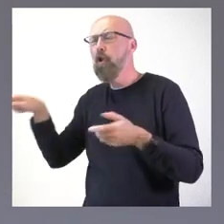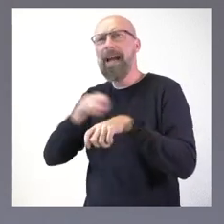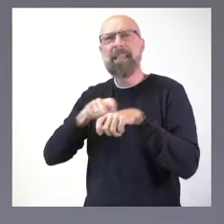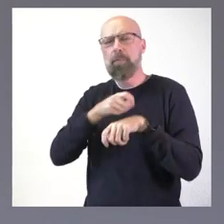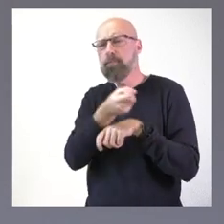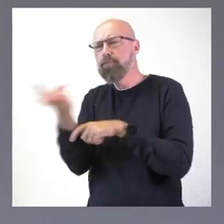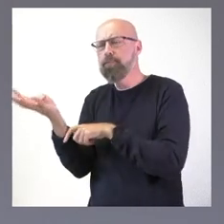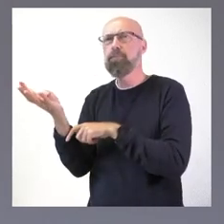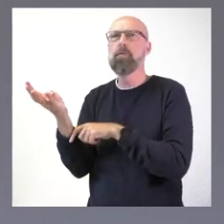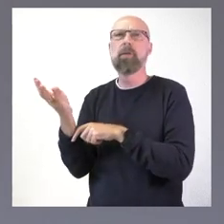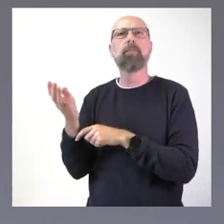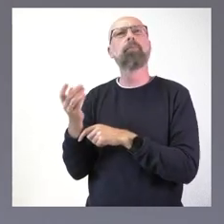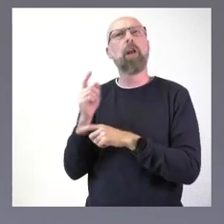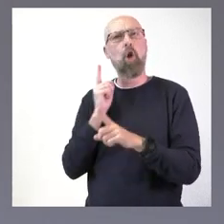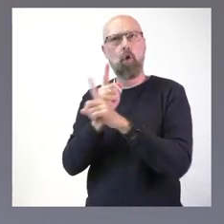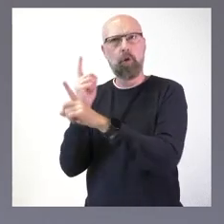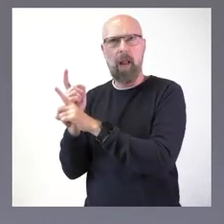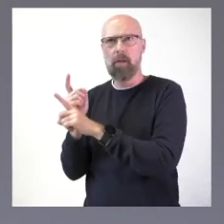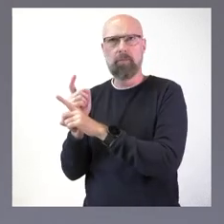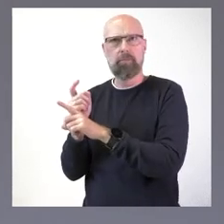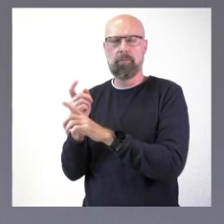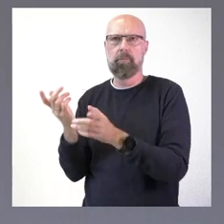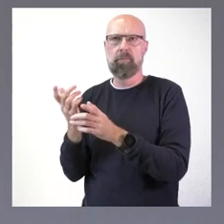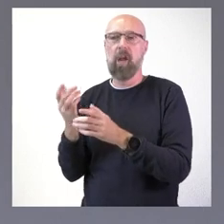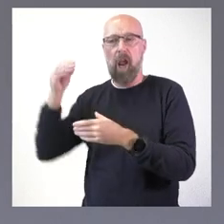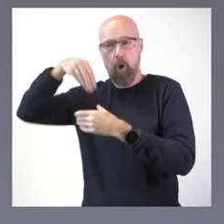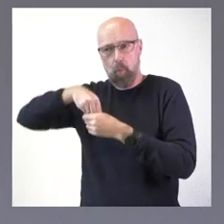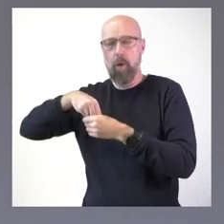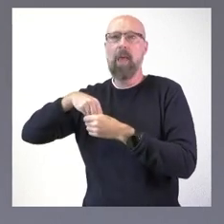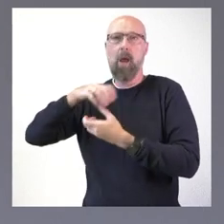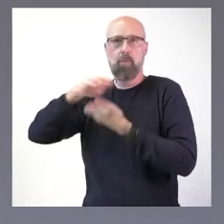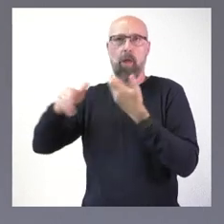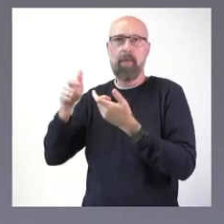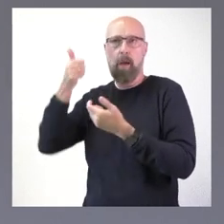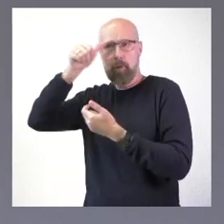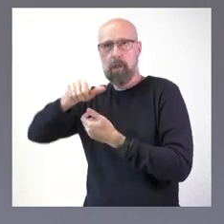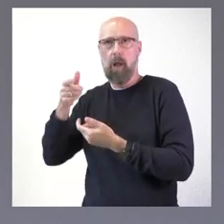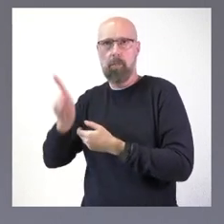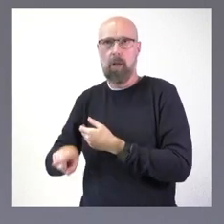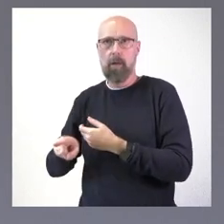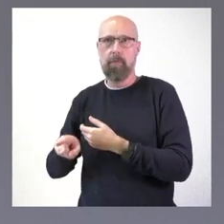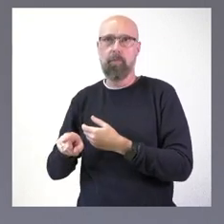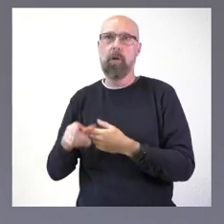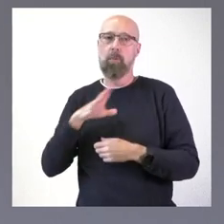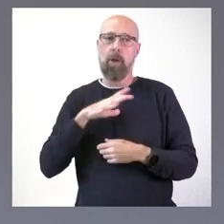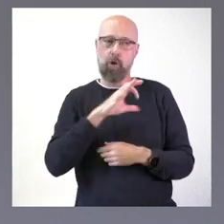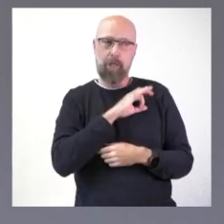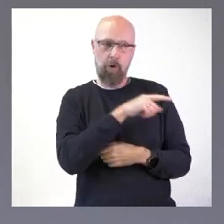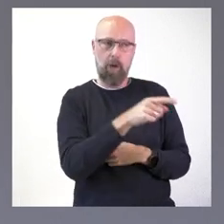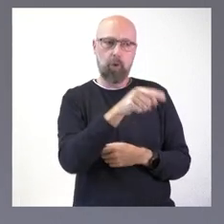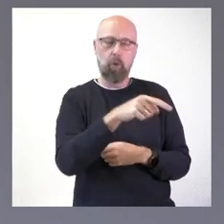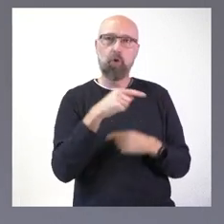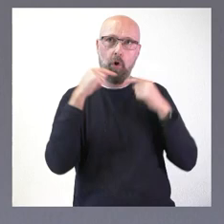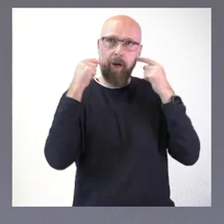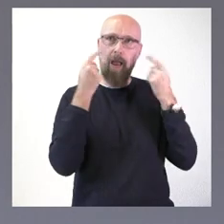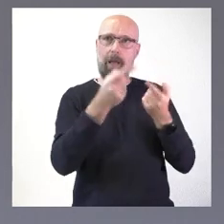incluida la violencia contra las mujeres. Entonces, señora Cornejo, sonría usted y celebre el proyecto de presupuestos para el próximo ejercicio porque